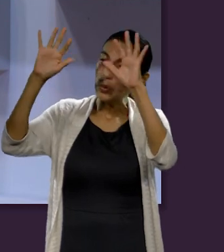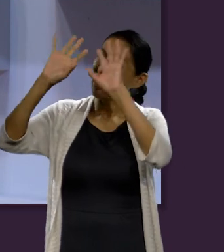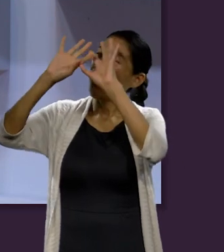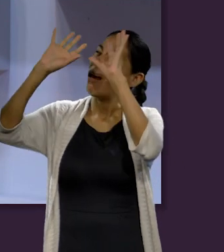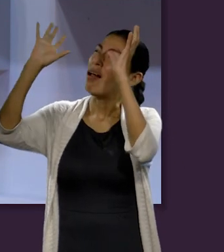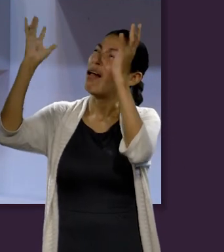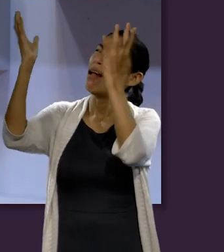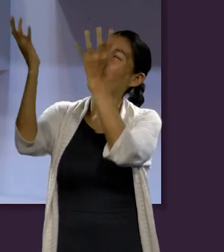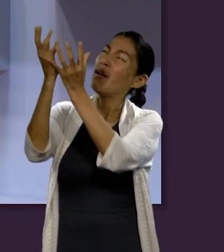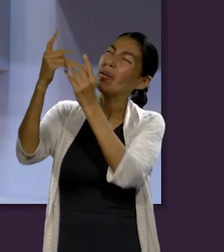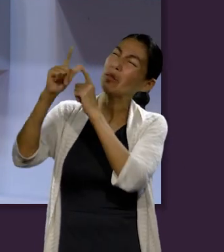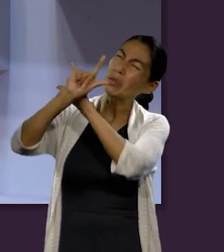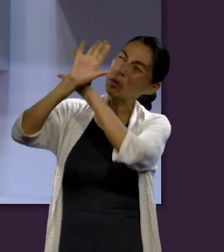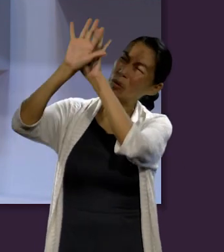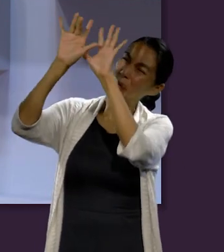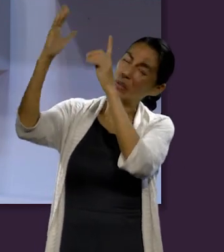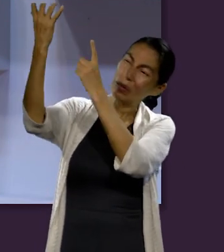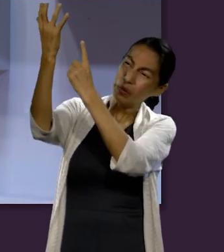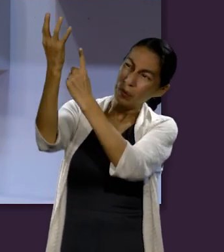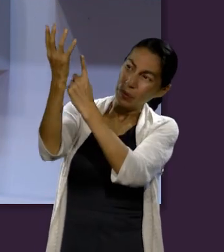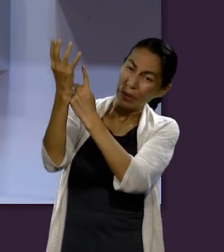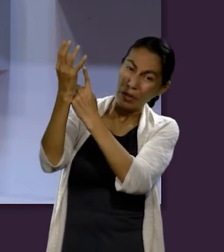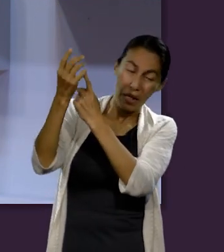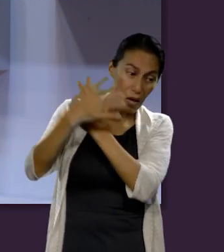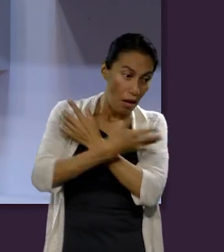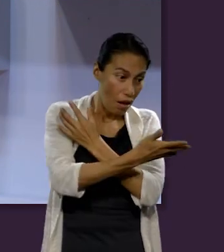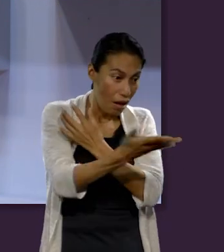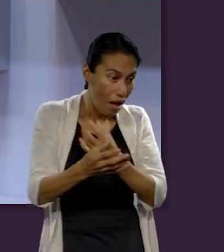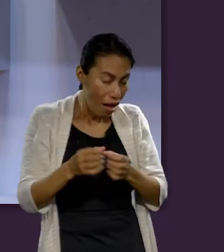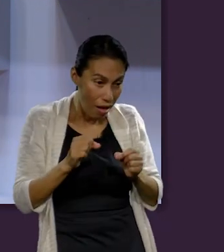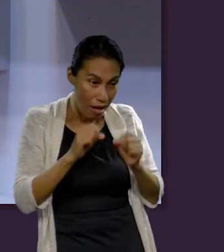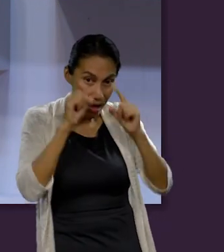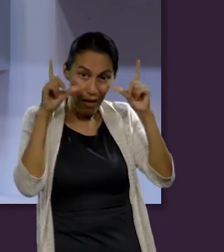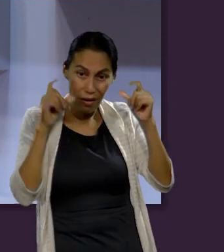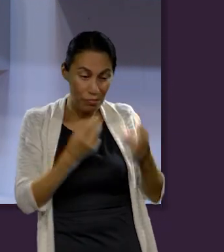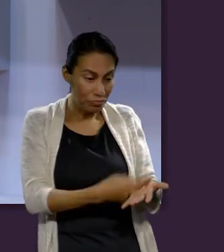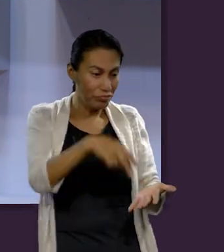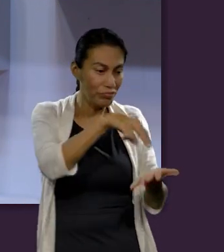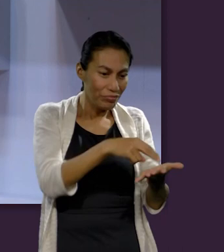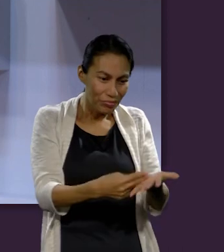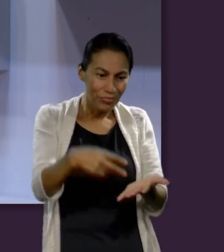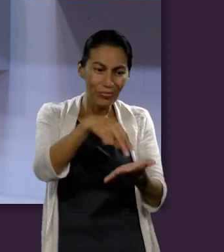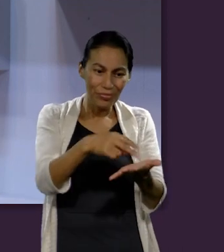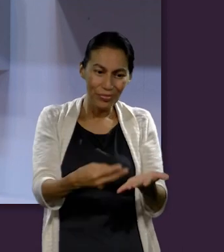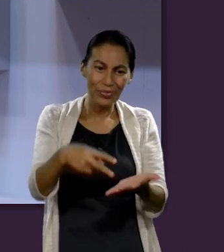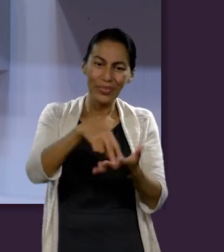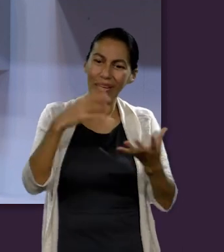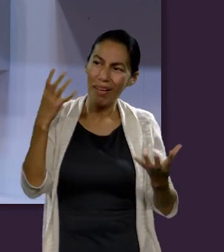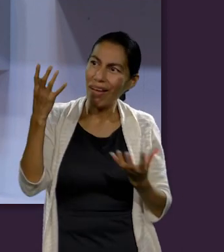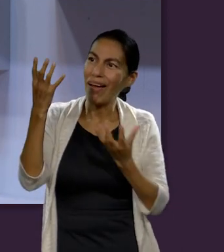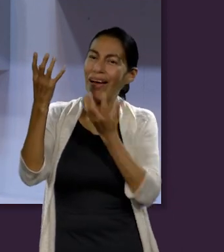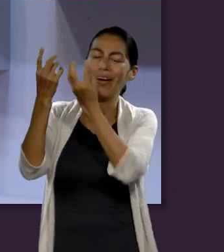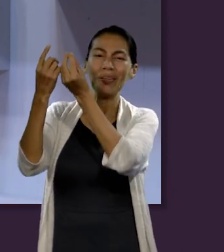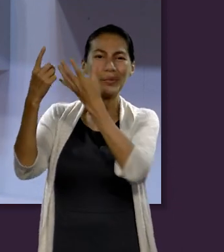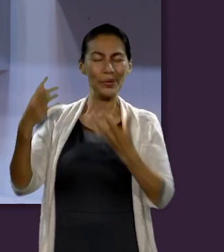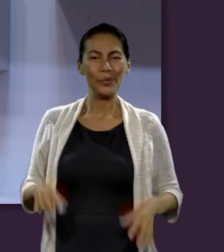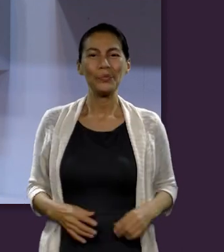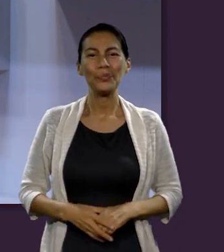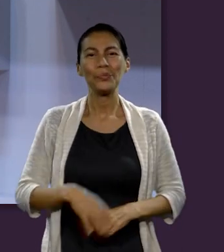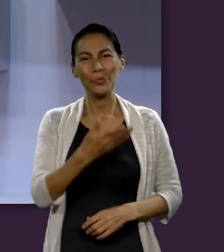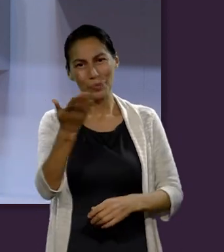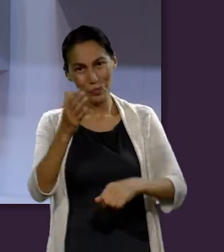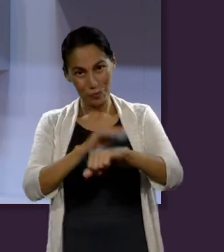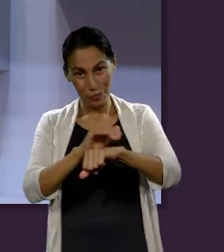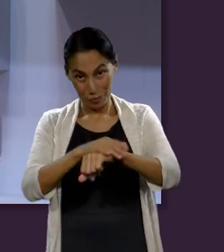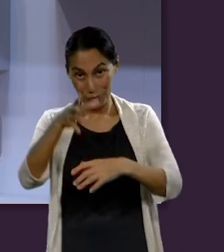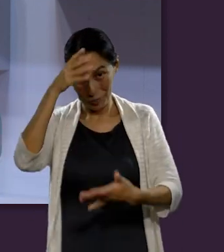estará regresando en las nubes de los cielos para despertar a esos familiares querido amigo ¿cuánto has aprendido hasta ahora sobre el estado